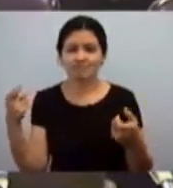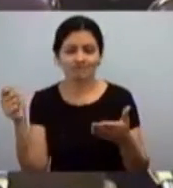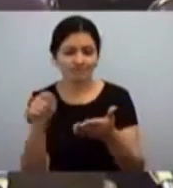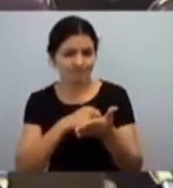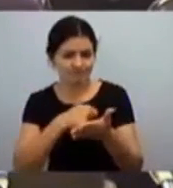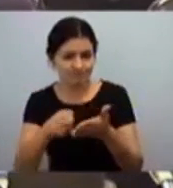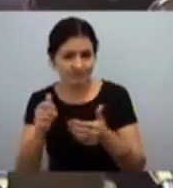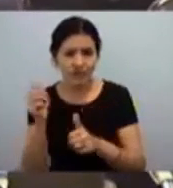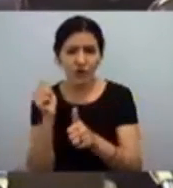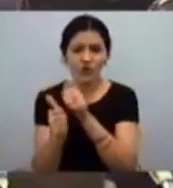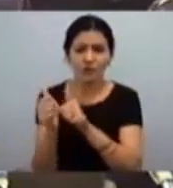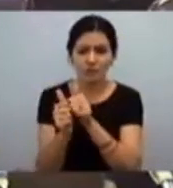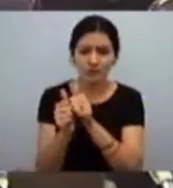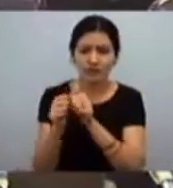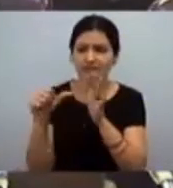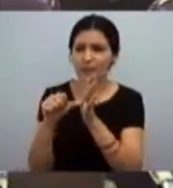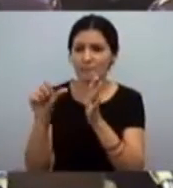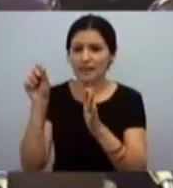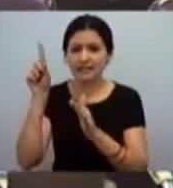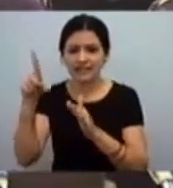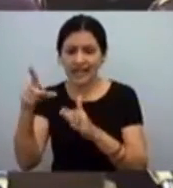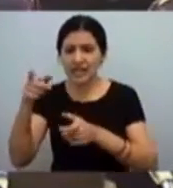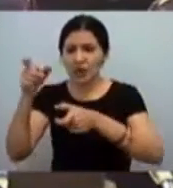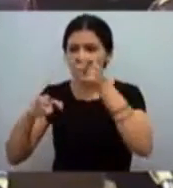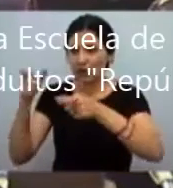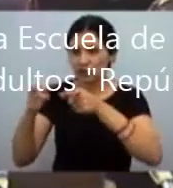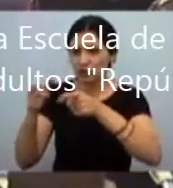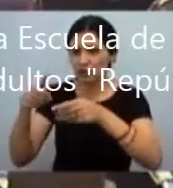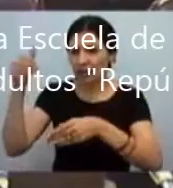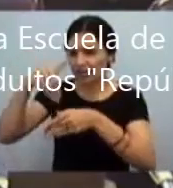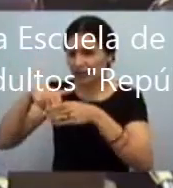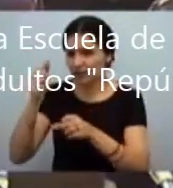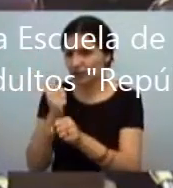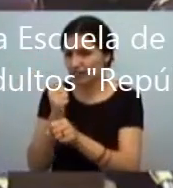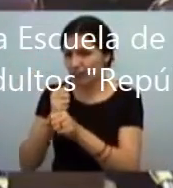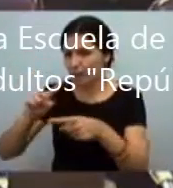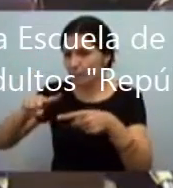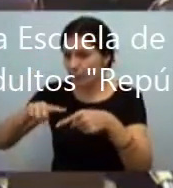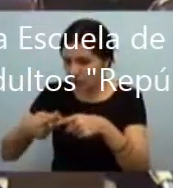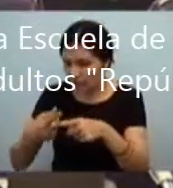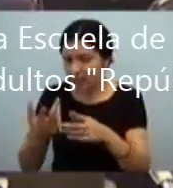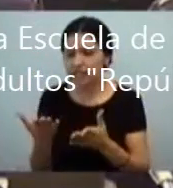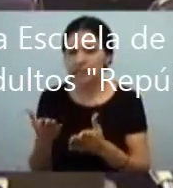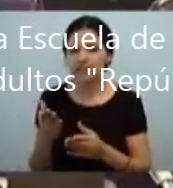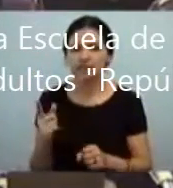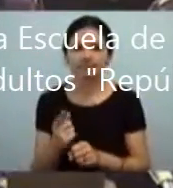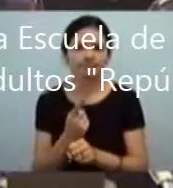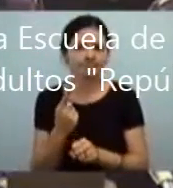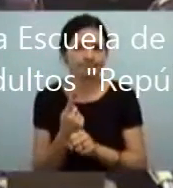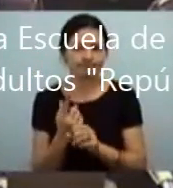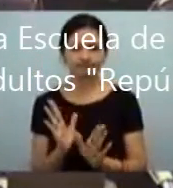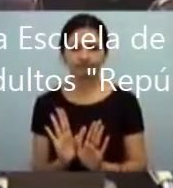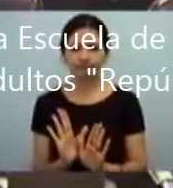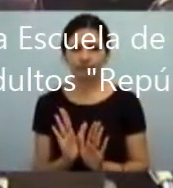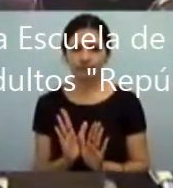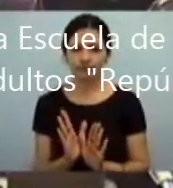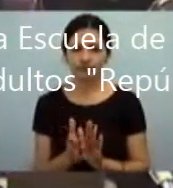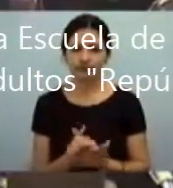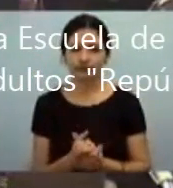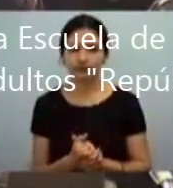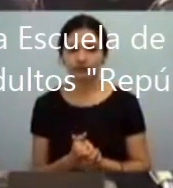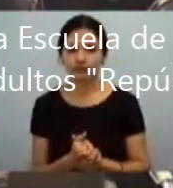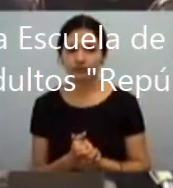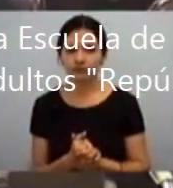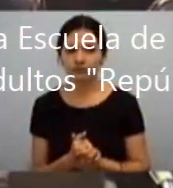israelíes o sujetos que hayan estado vinculados al sistema represor israelí. En lo que sigue